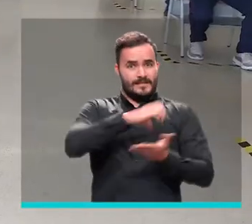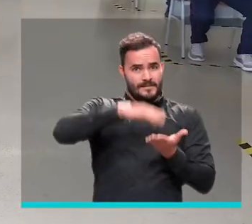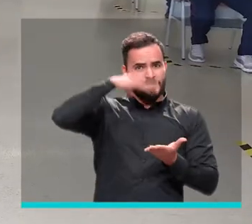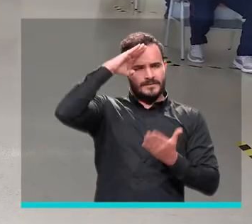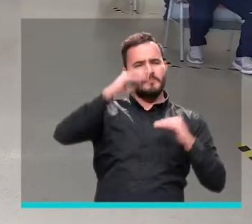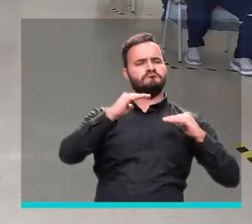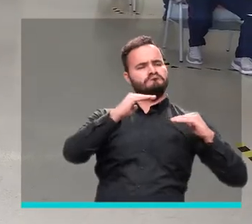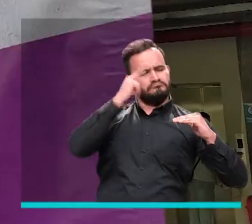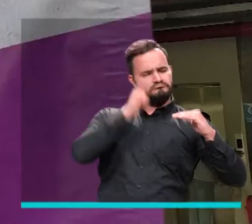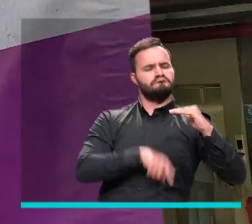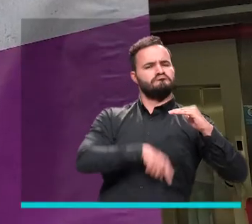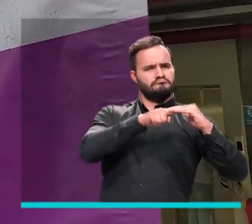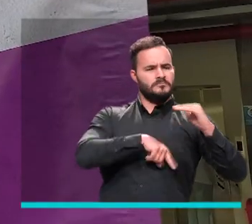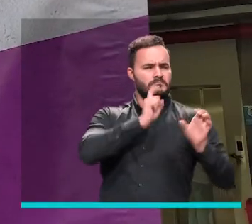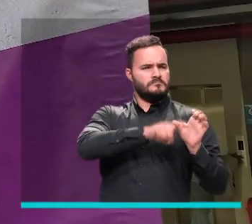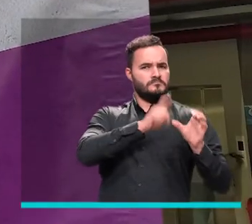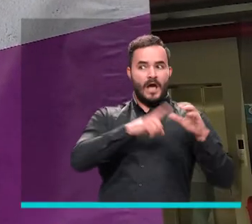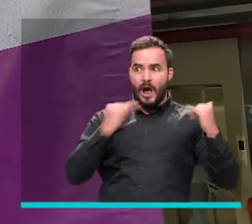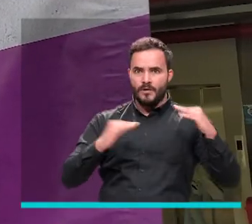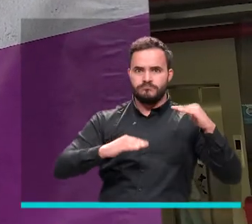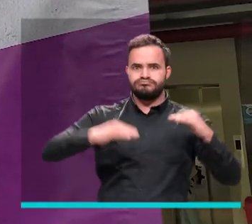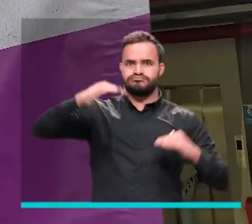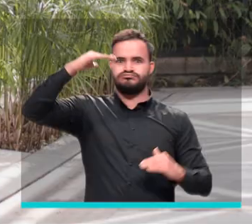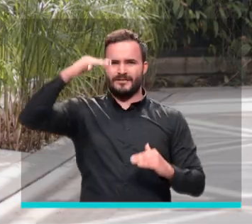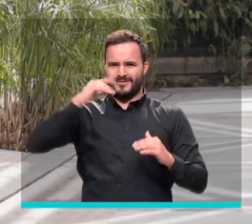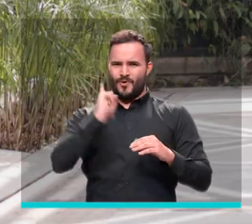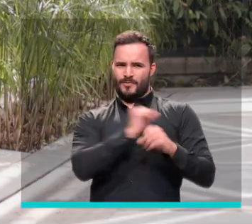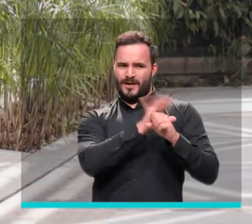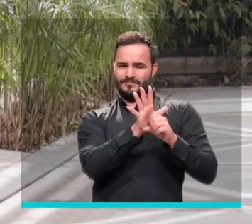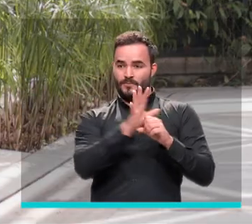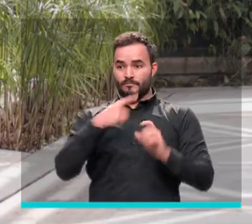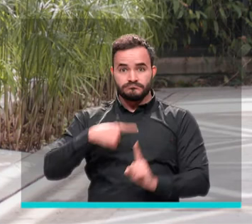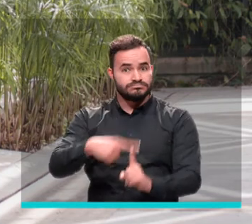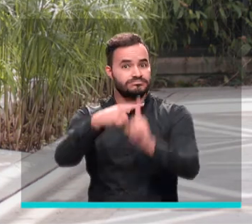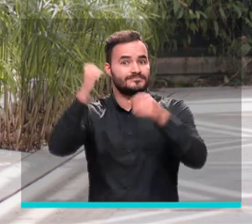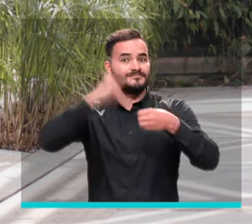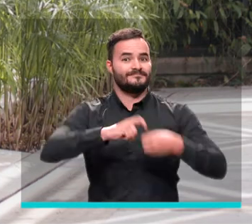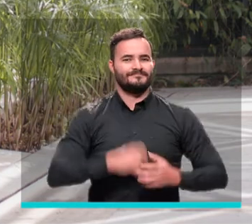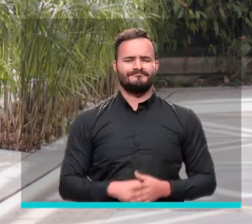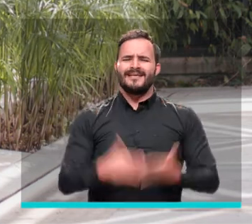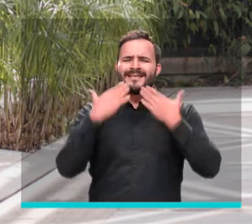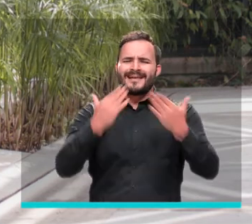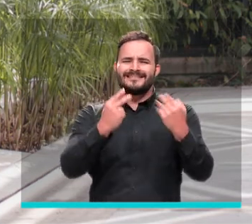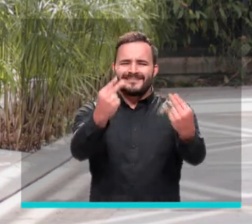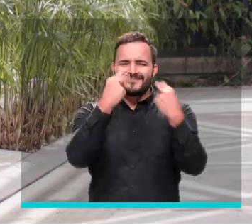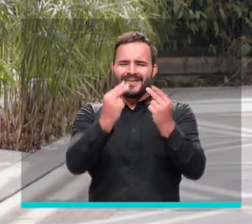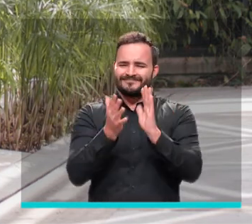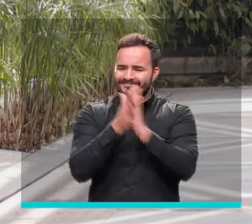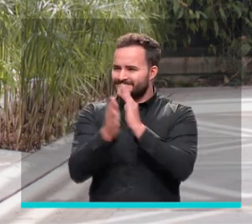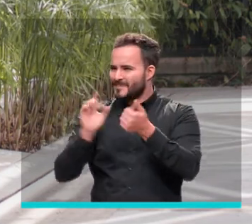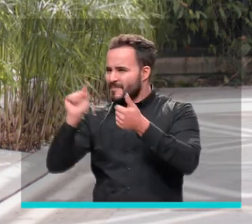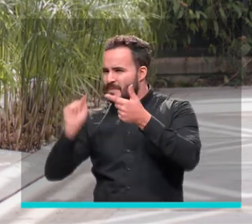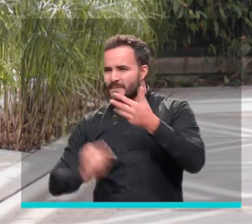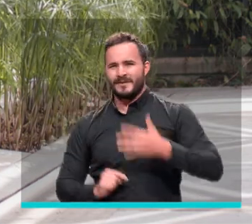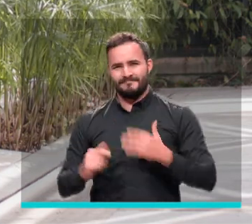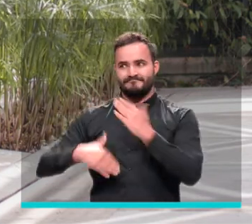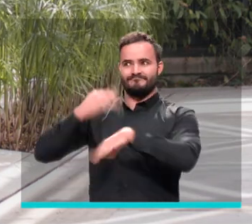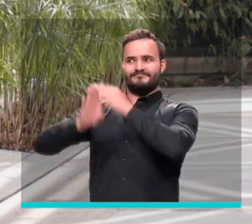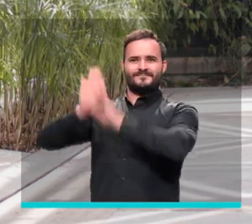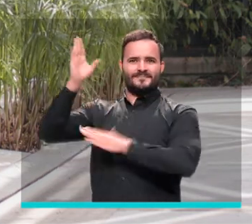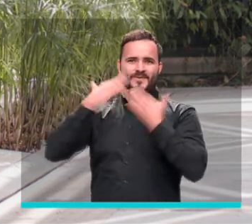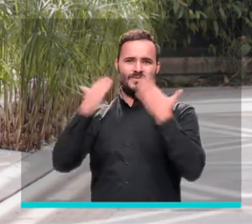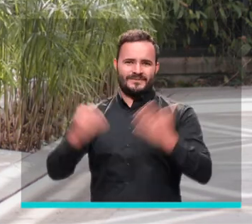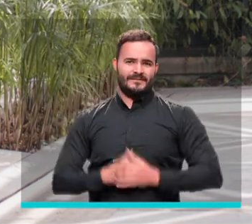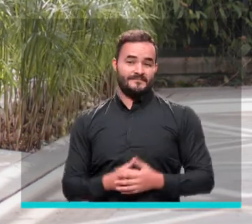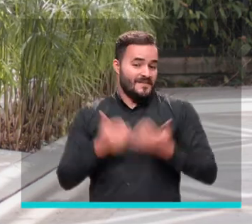Alcaldía de Medellín Futuro como consecuencia de la pandemia. Gracias por acompañarnos en Medellín Conecta TV. De esta manera terminamos